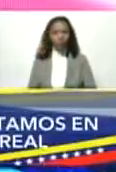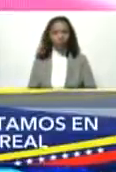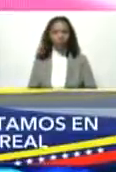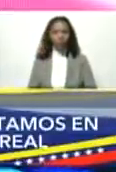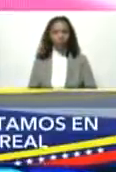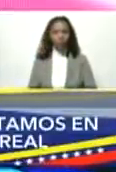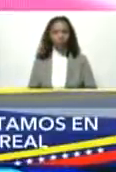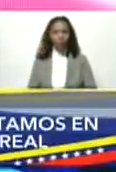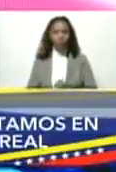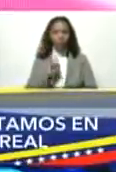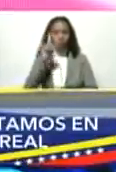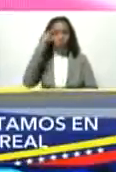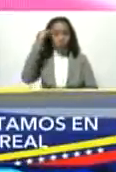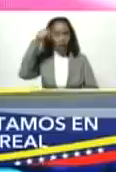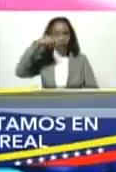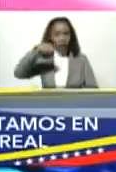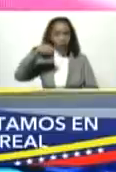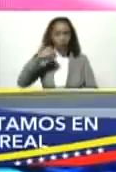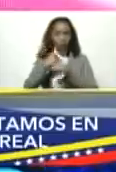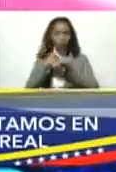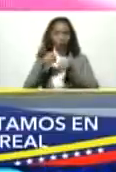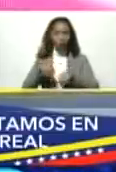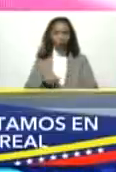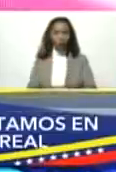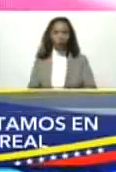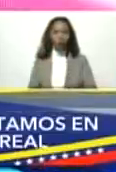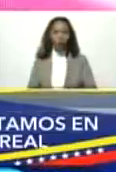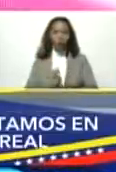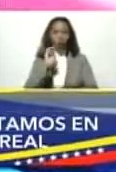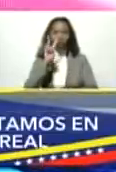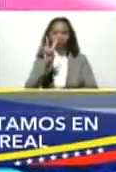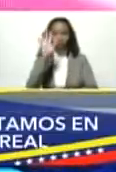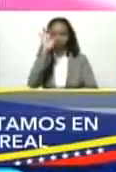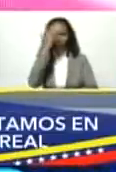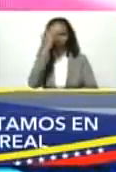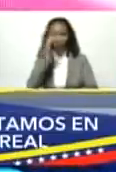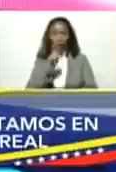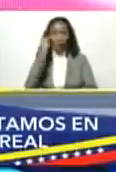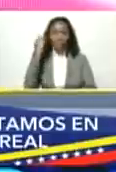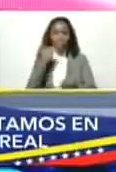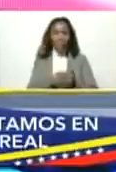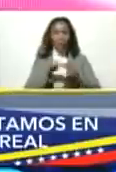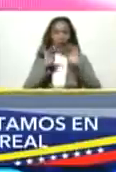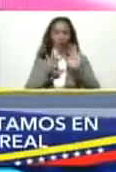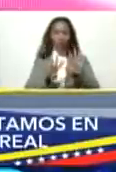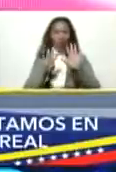un día como hoy 2 de febrero 1999